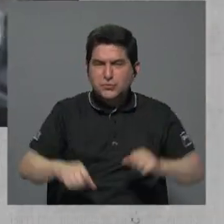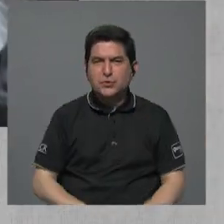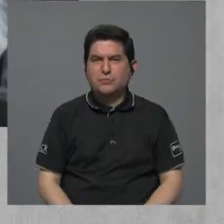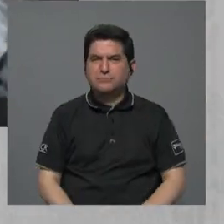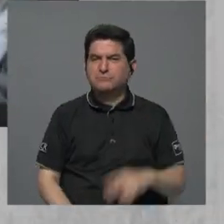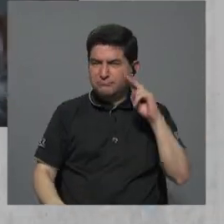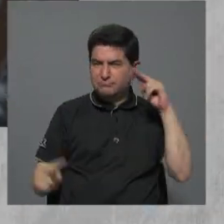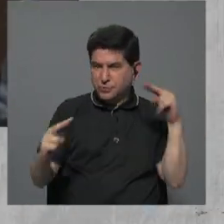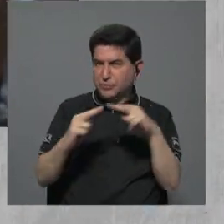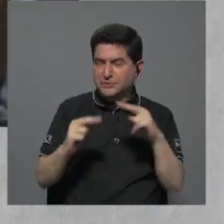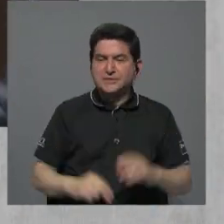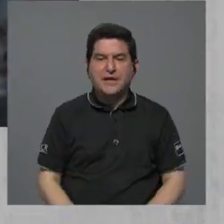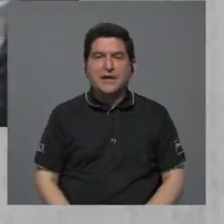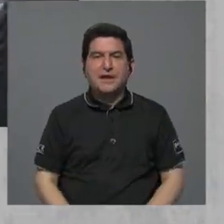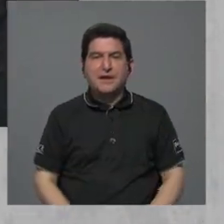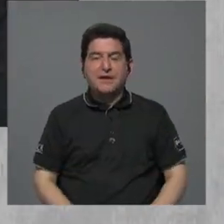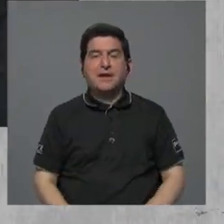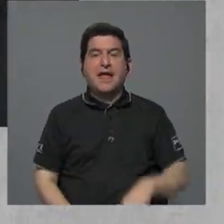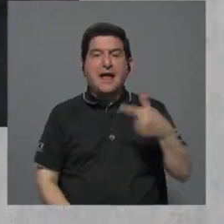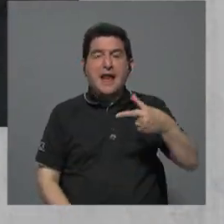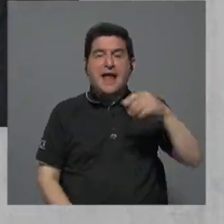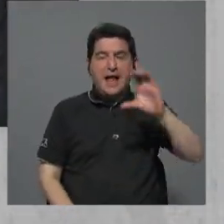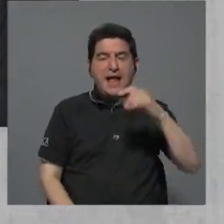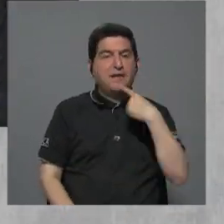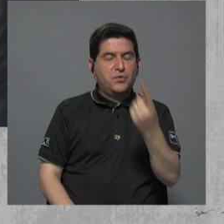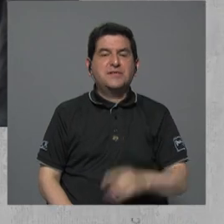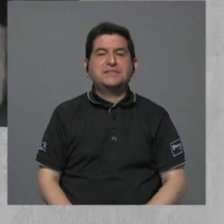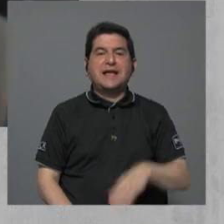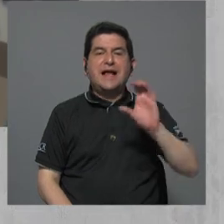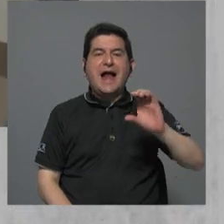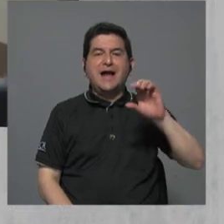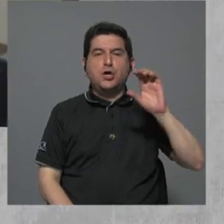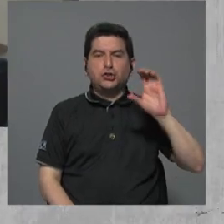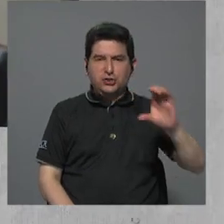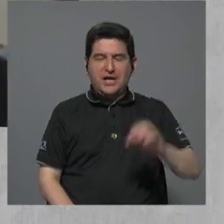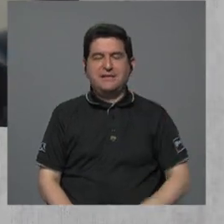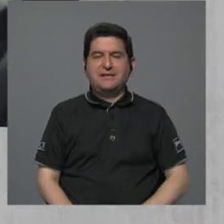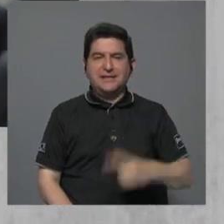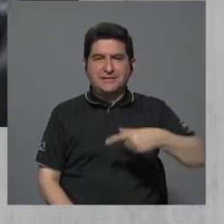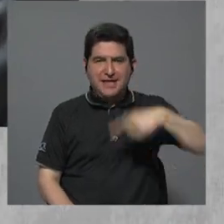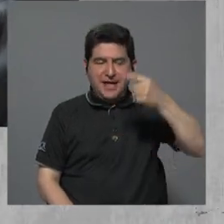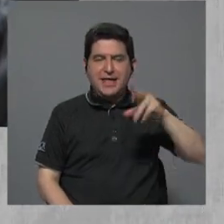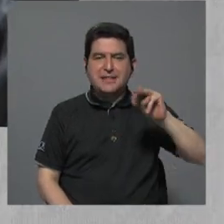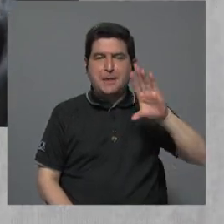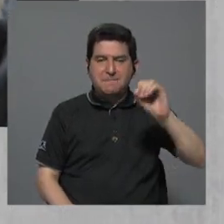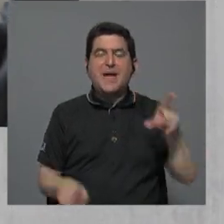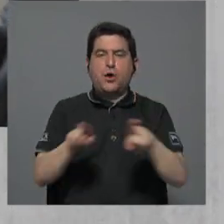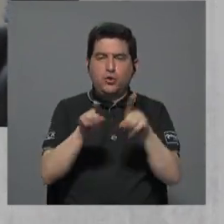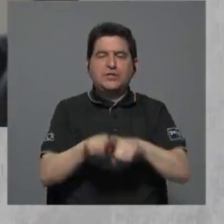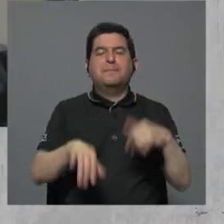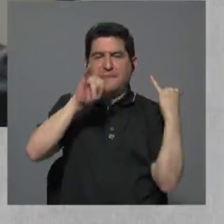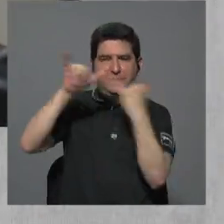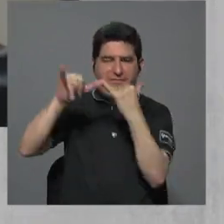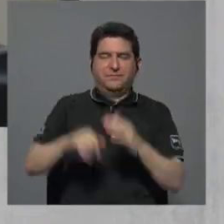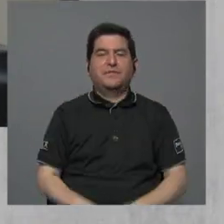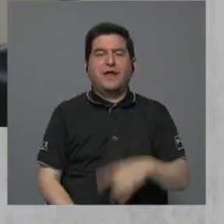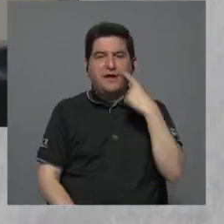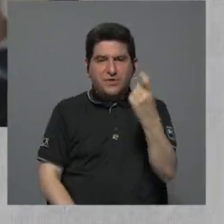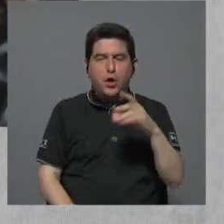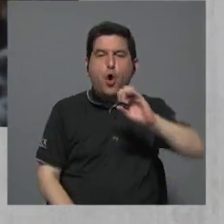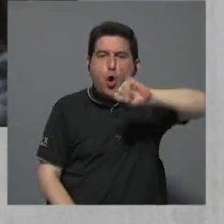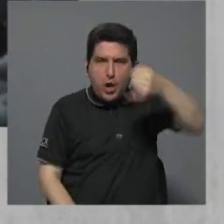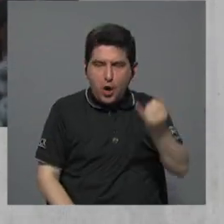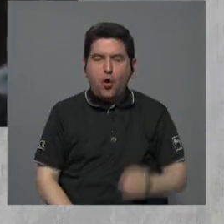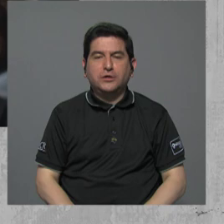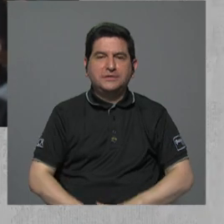Ayer martes, fiscal anticorrupción, Glenn Calvo, confirmó que Carlos Cerdas, el dueño y gerente general de MECO, también está como imputado. La fiscalía y el